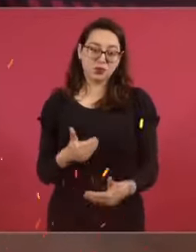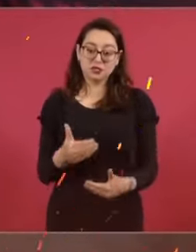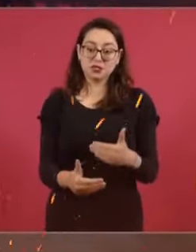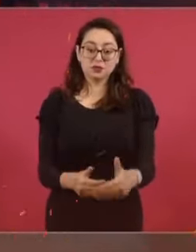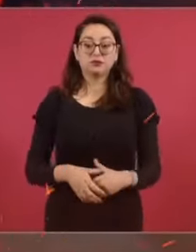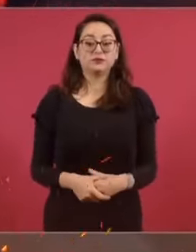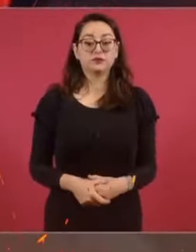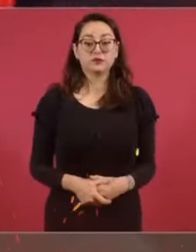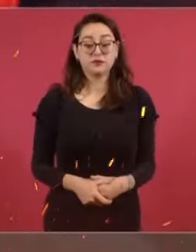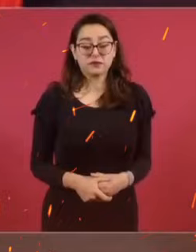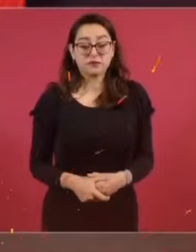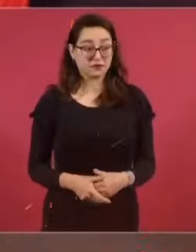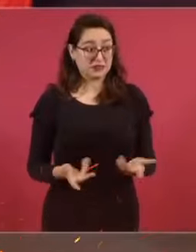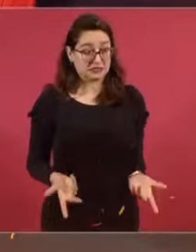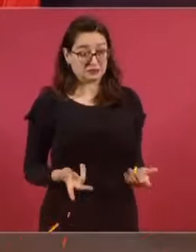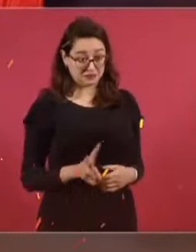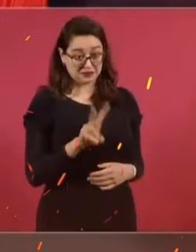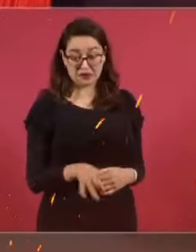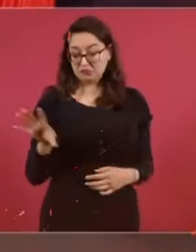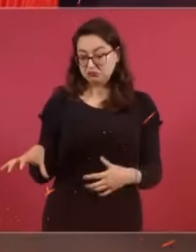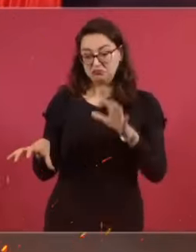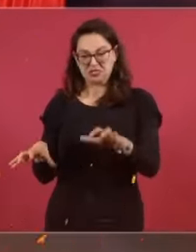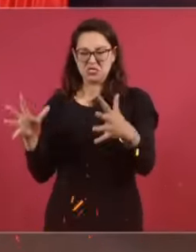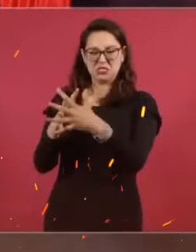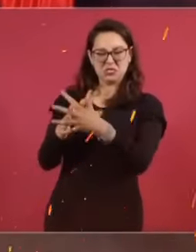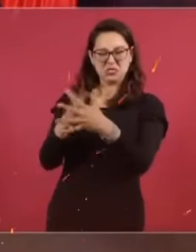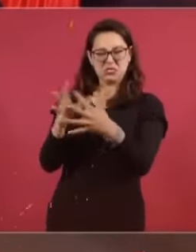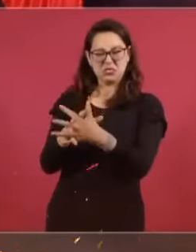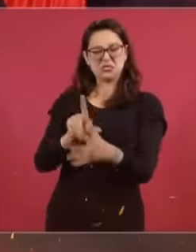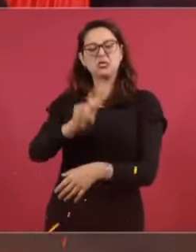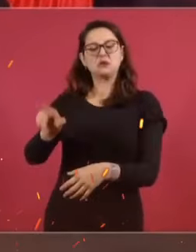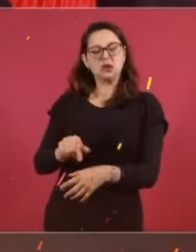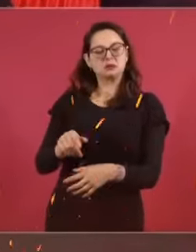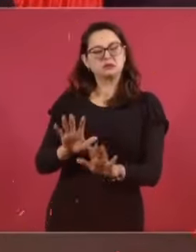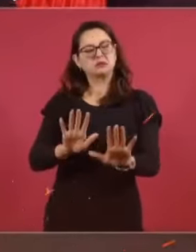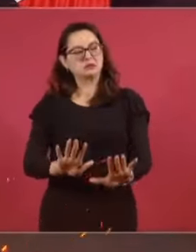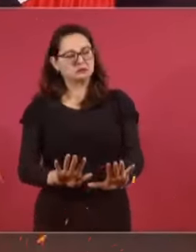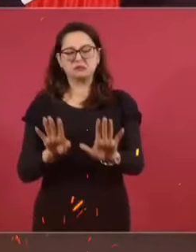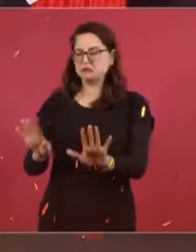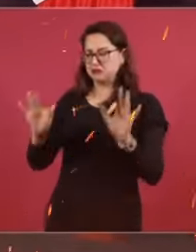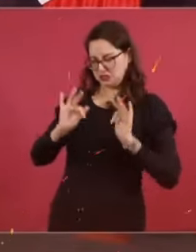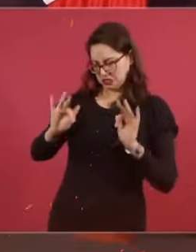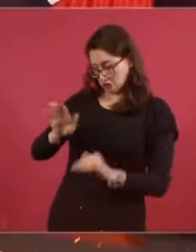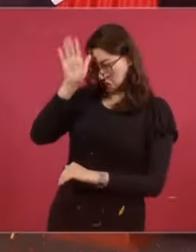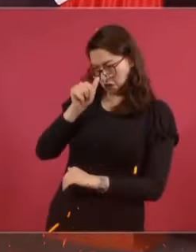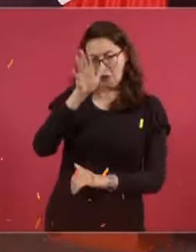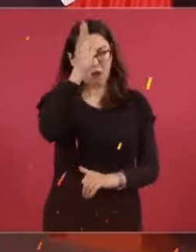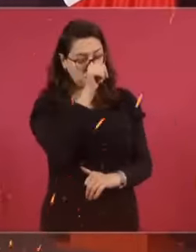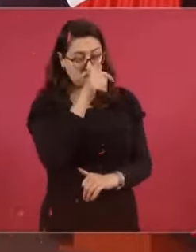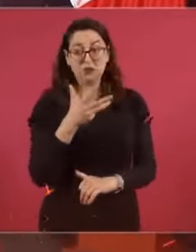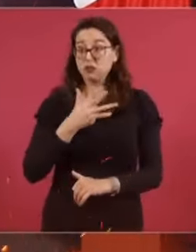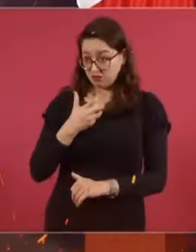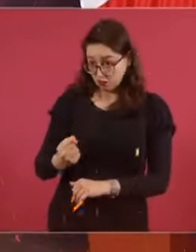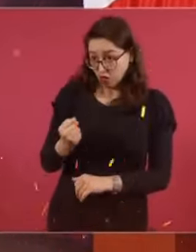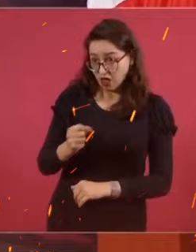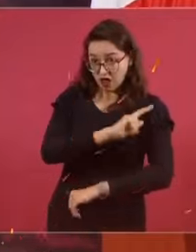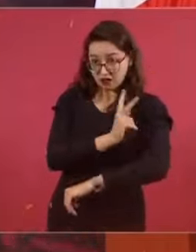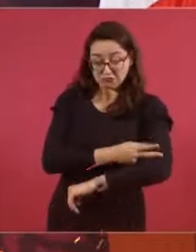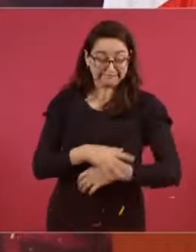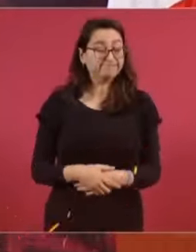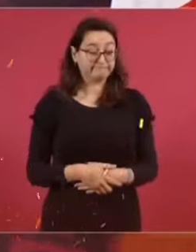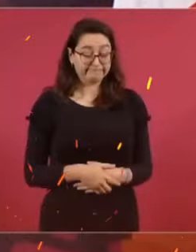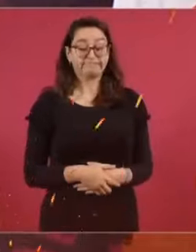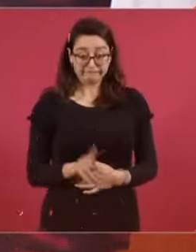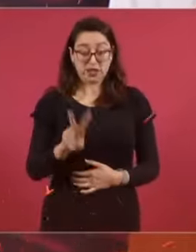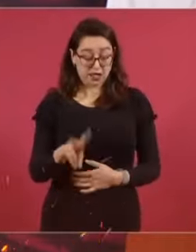seguir así. ¿Llegan a tener tanto poder para, entre ellos, acordar una tregua, por así decirlo, en la capital, en Chilpancingo? Sí, tienen bastante capacidad de movilización. Hace